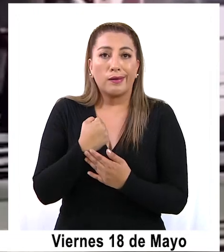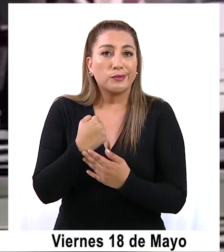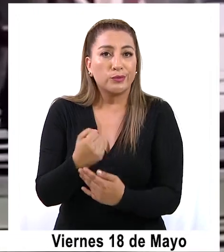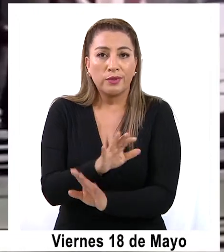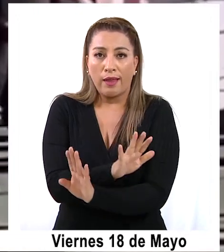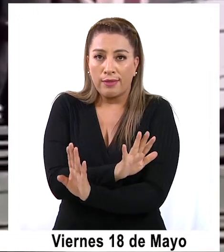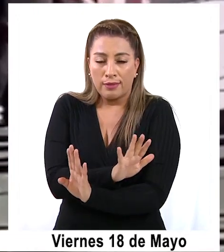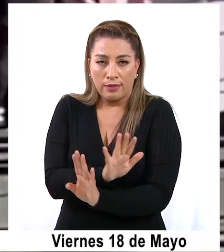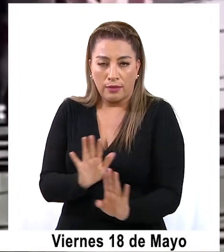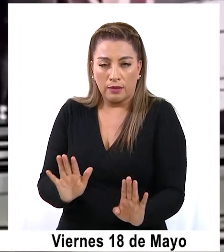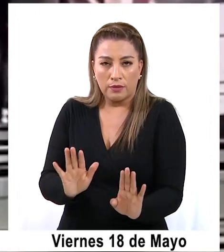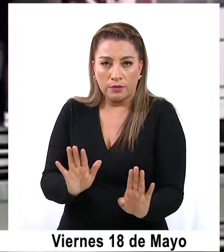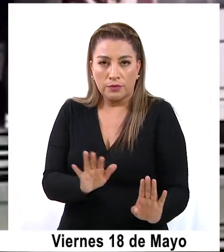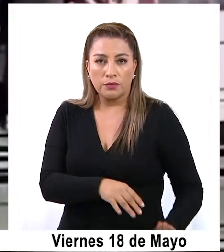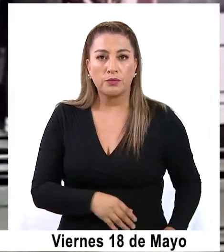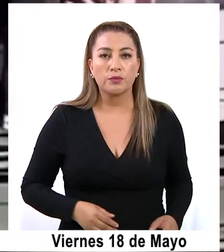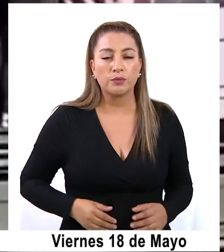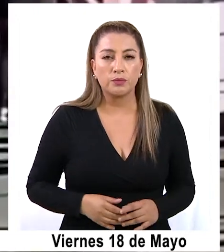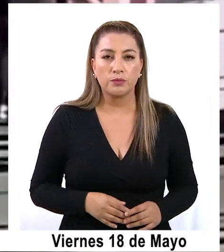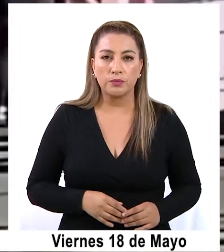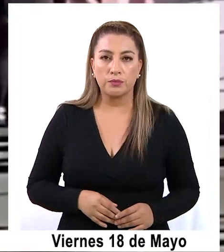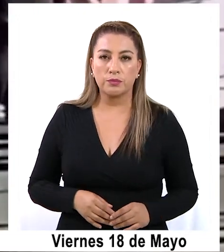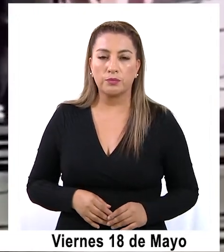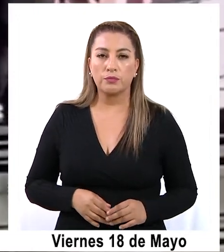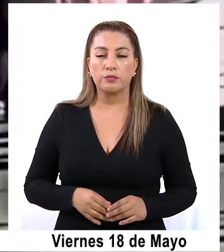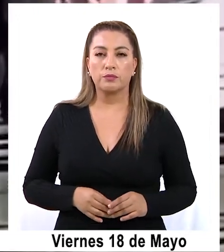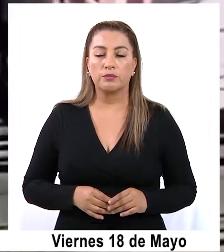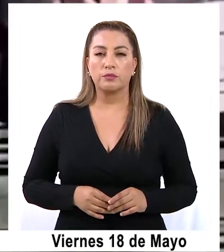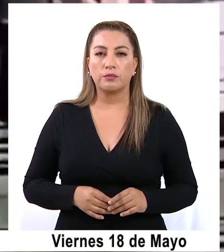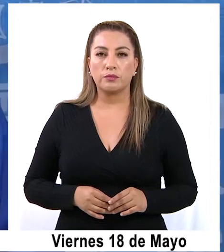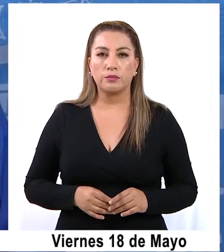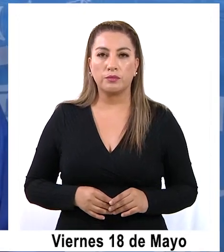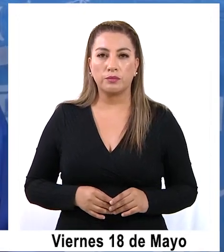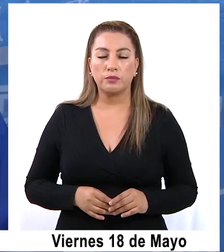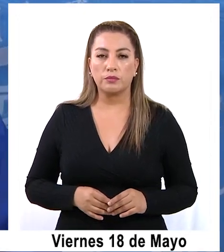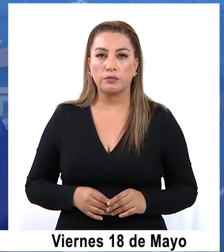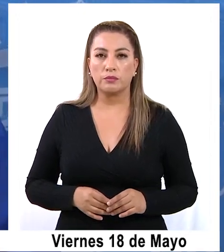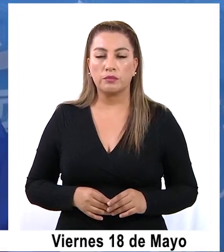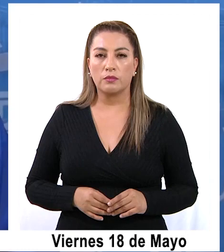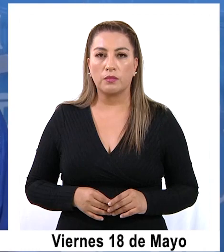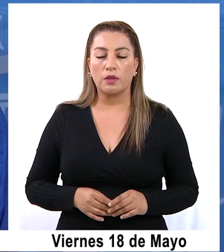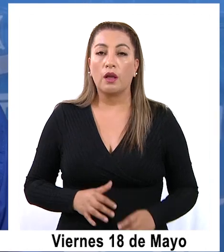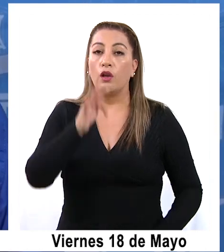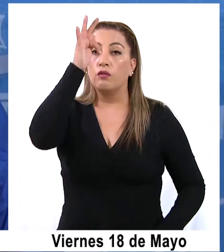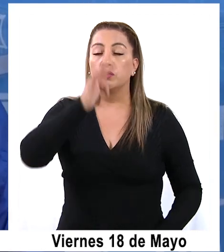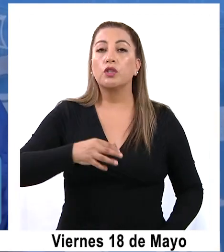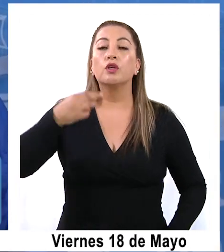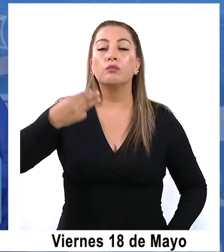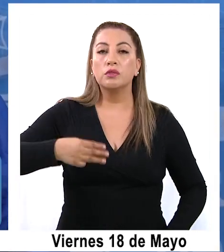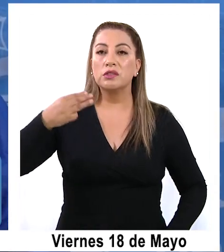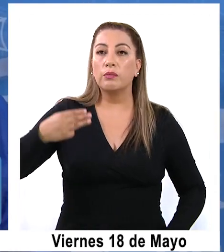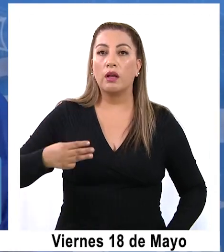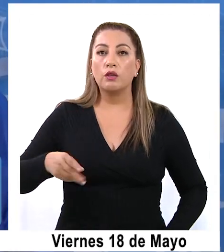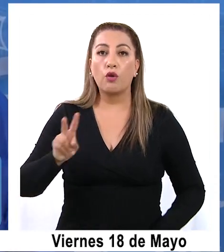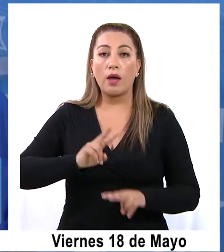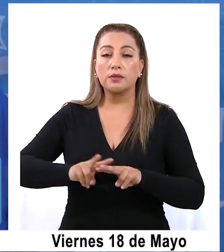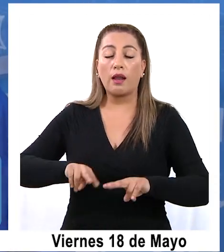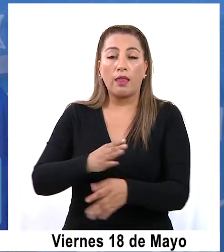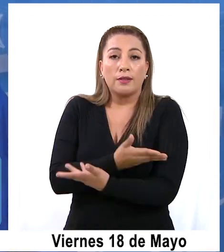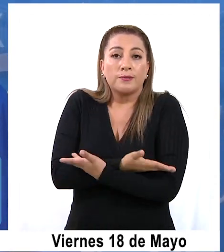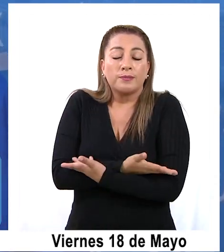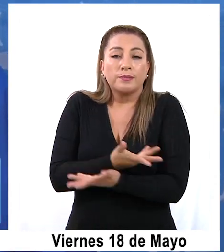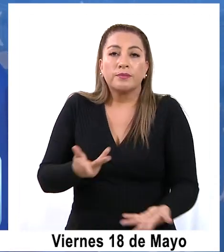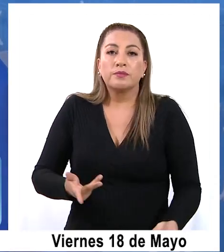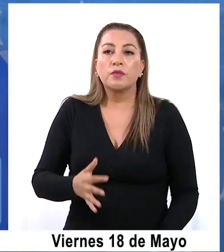ante el delito en flagrancia. Respecto a la inacción por parte del personal municipal, esto obedece a que el